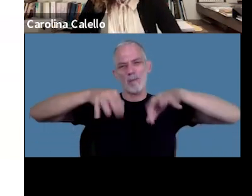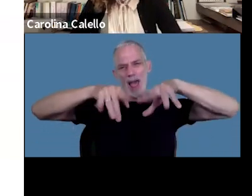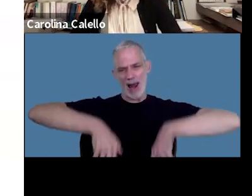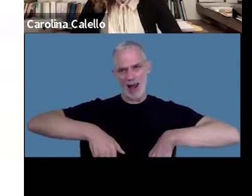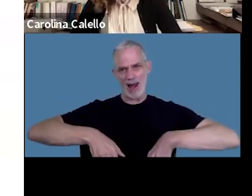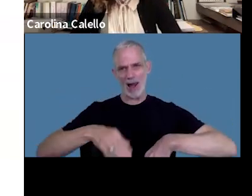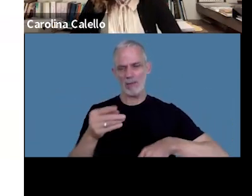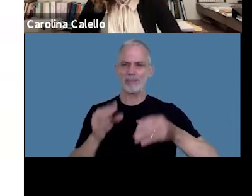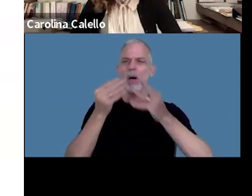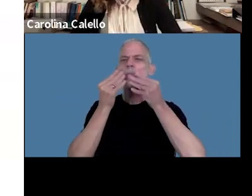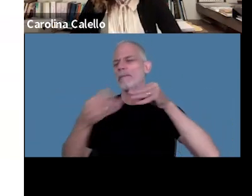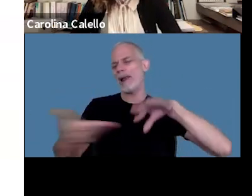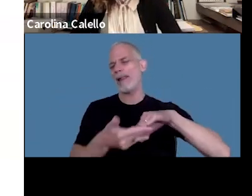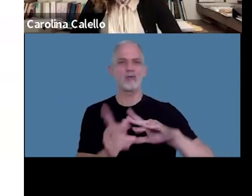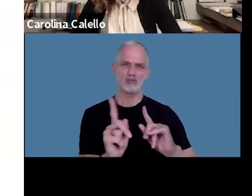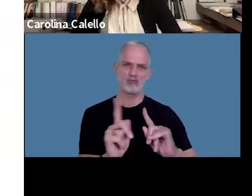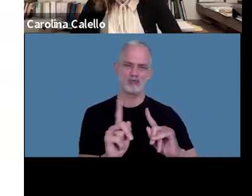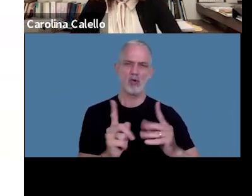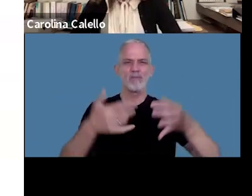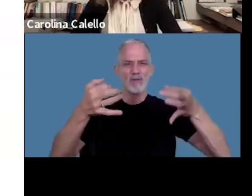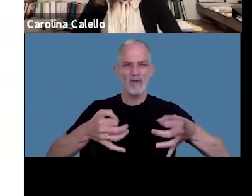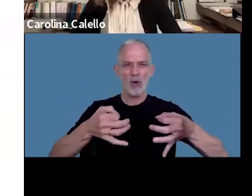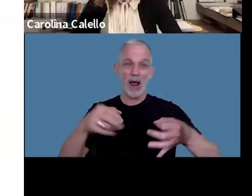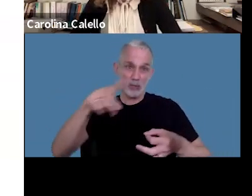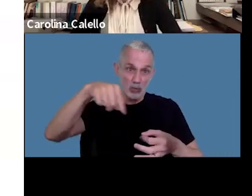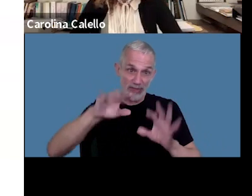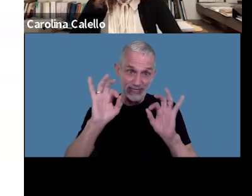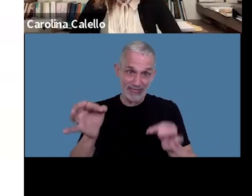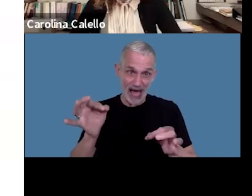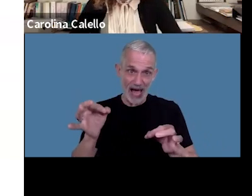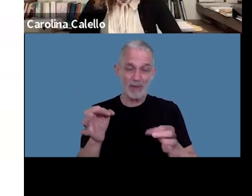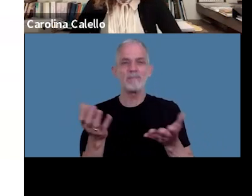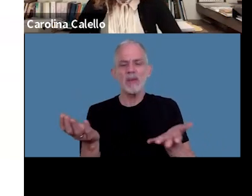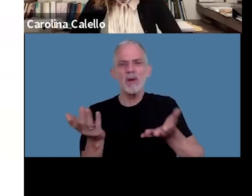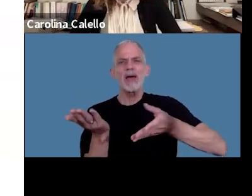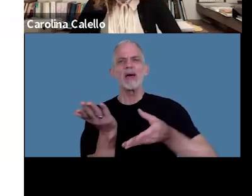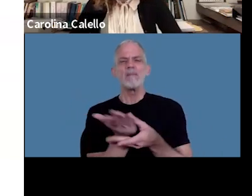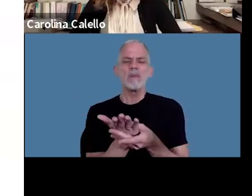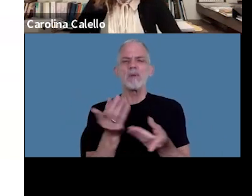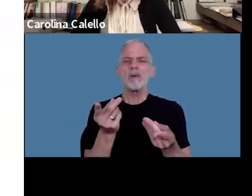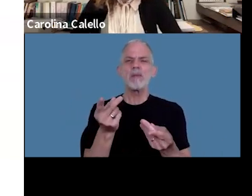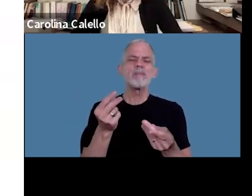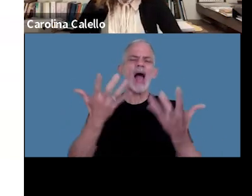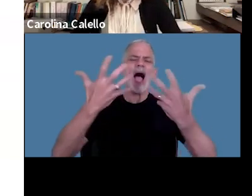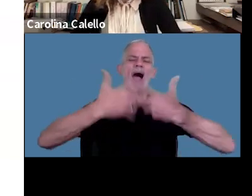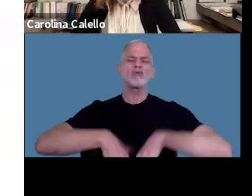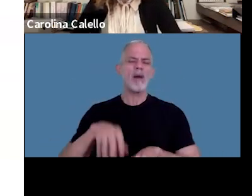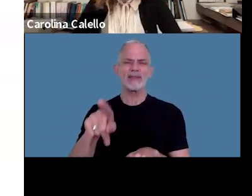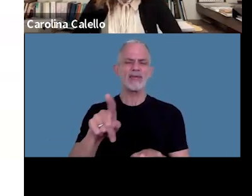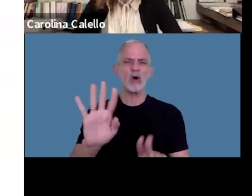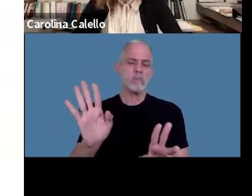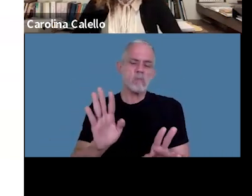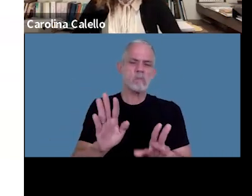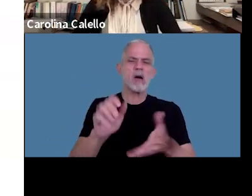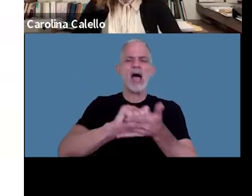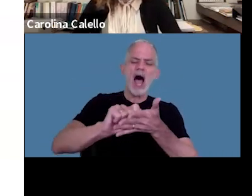porque en definitiva como ustedes saben por más que en la determinación de oficio obviamente se dicta el